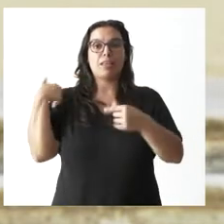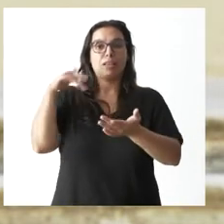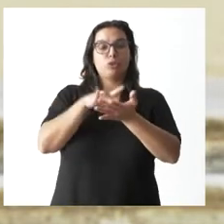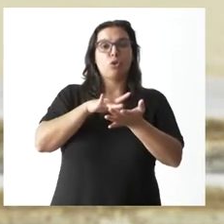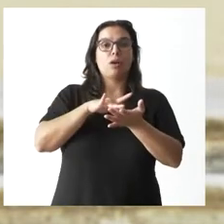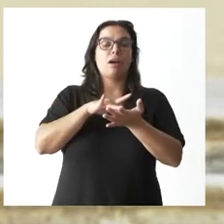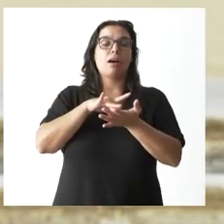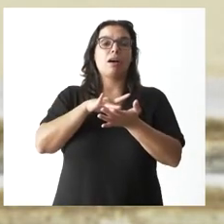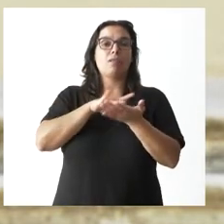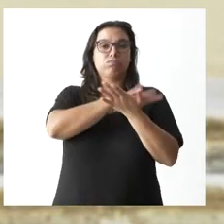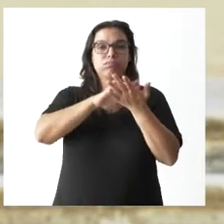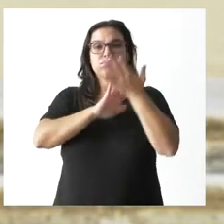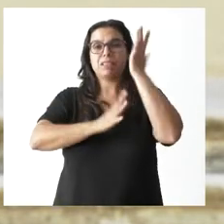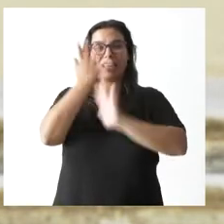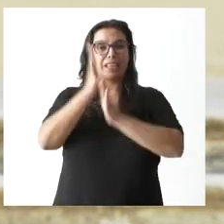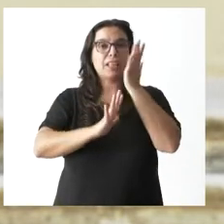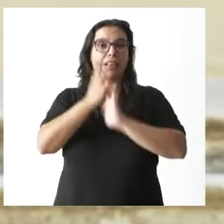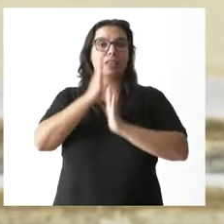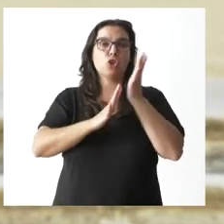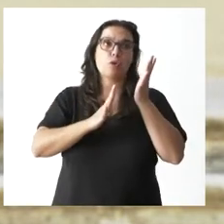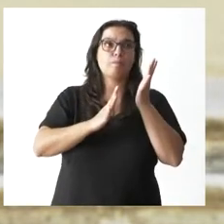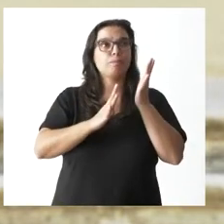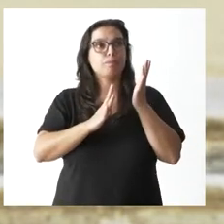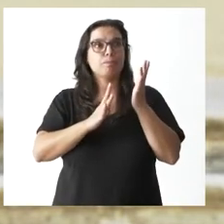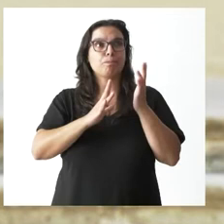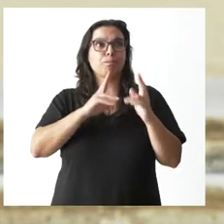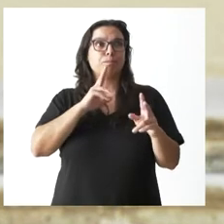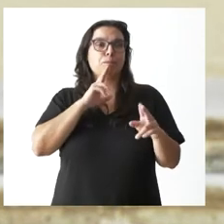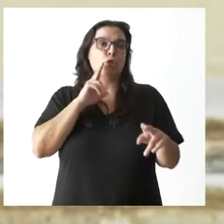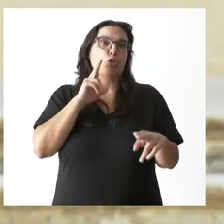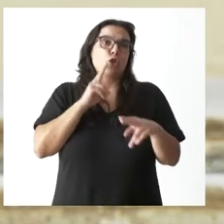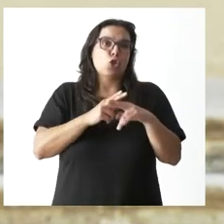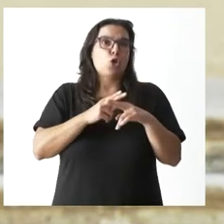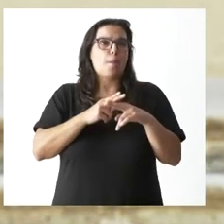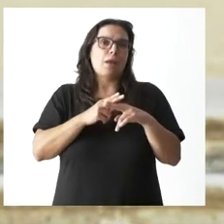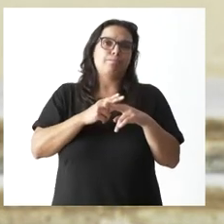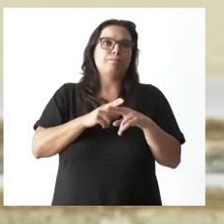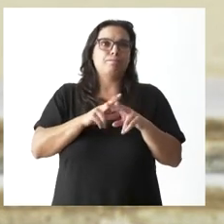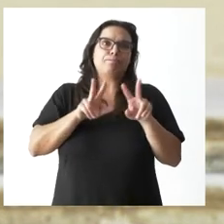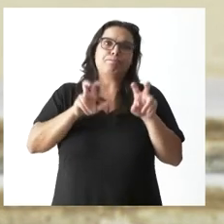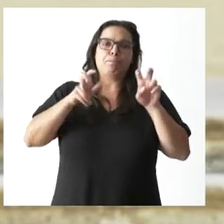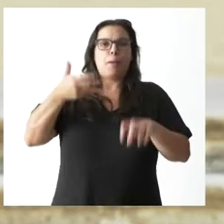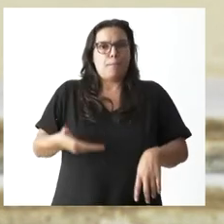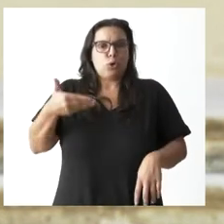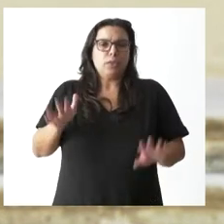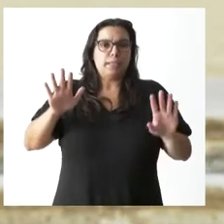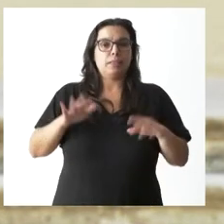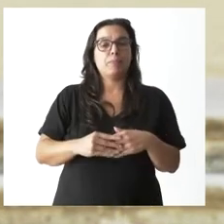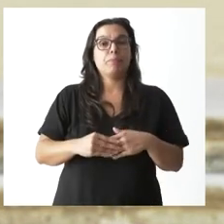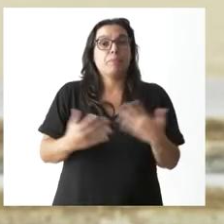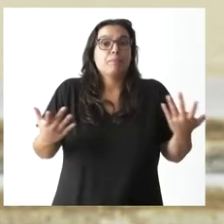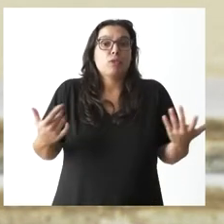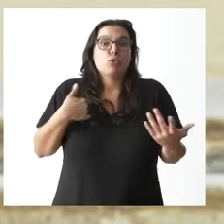incendios, podríamos decir, de carácter importante. Esto es lo que